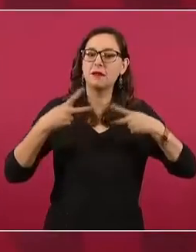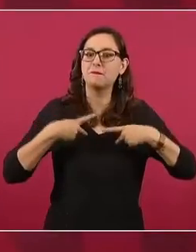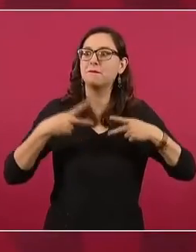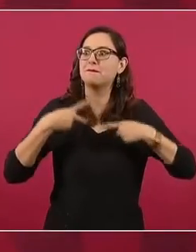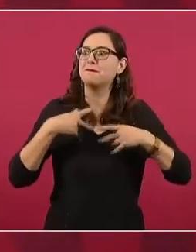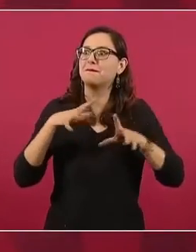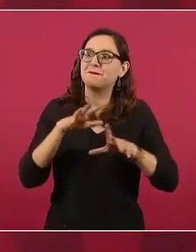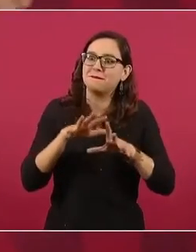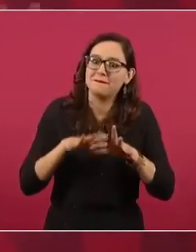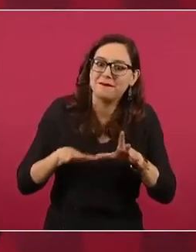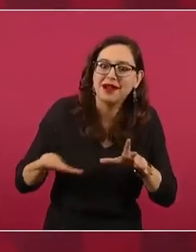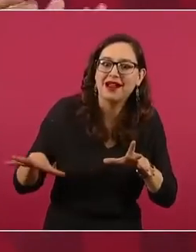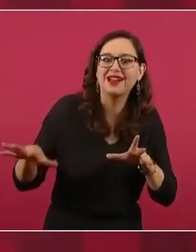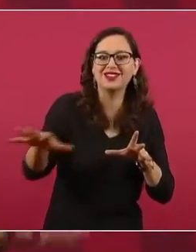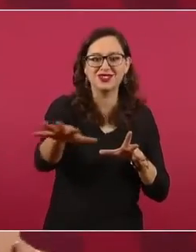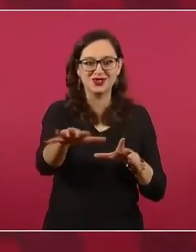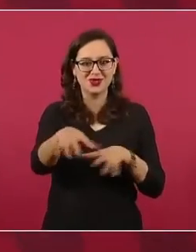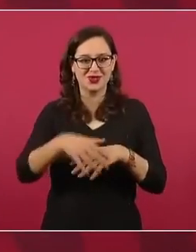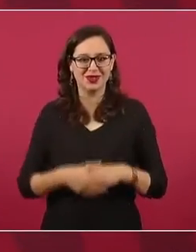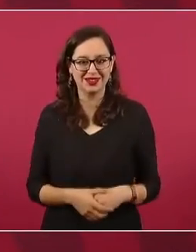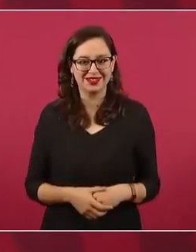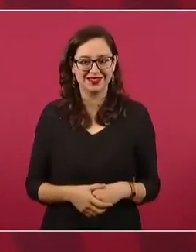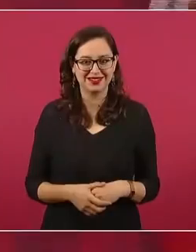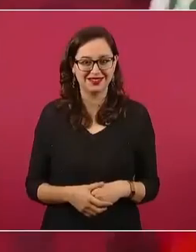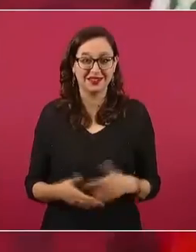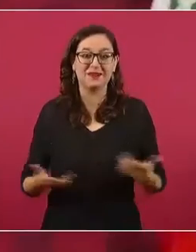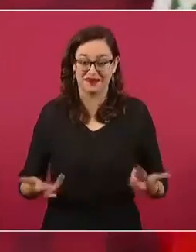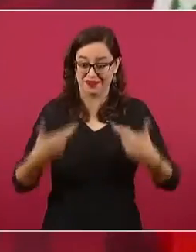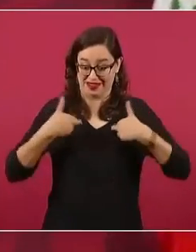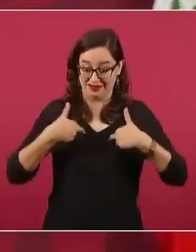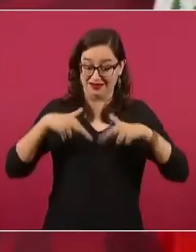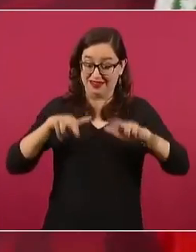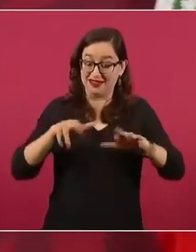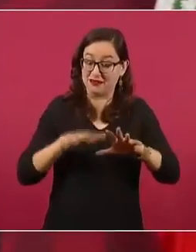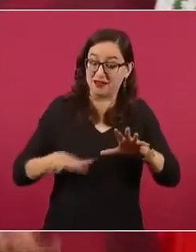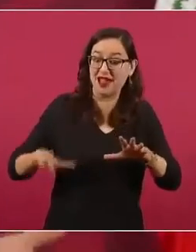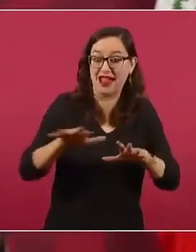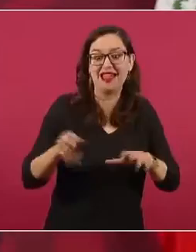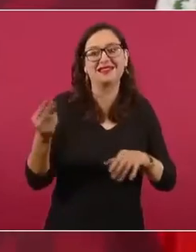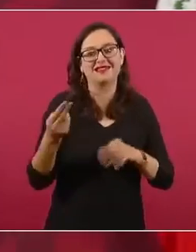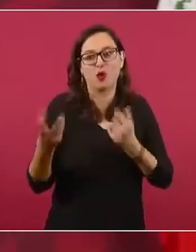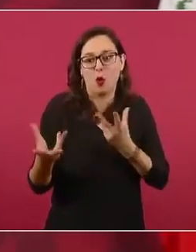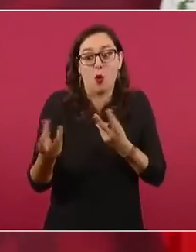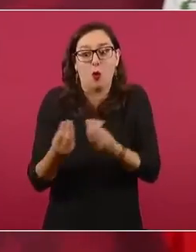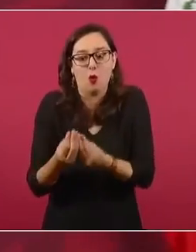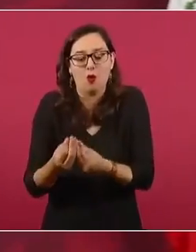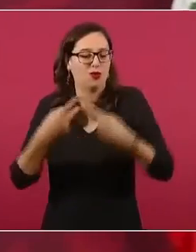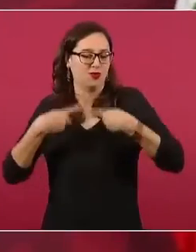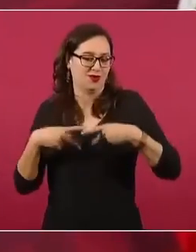convencer al pueblo, no como antes